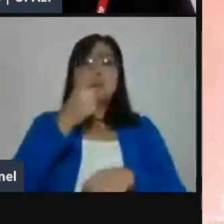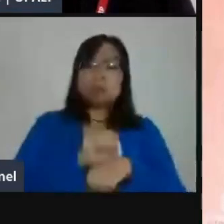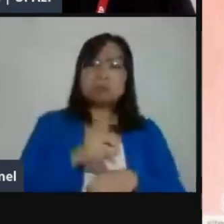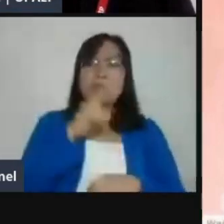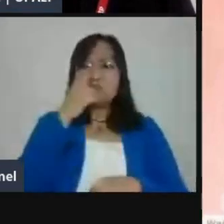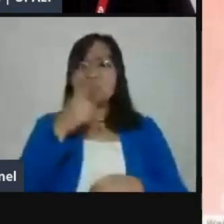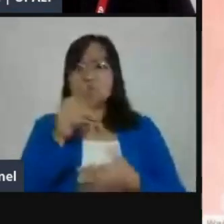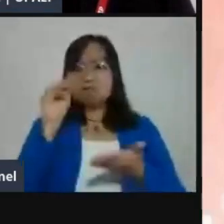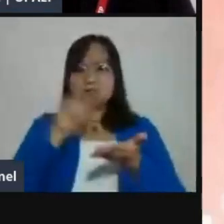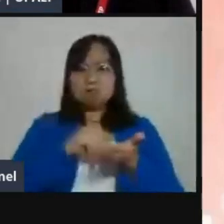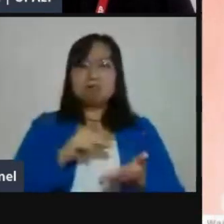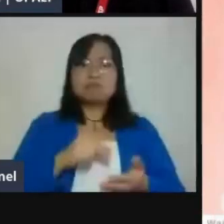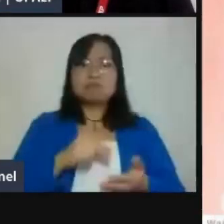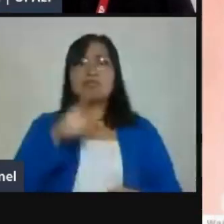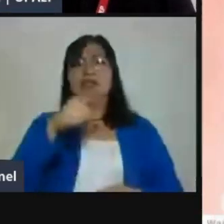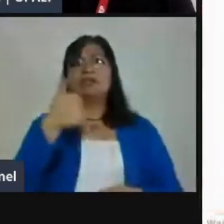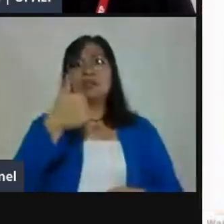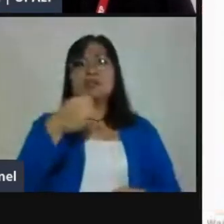actividades del 6 de mayo.